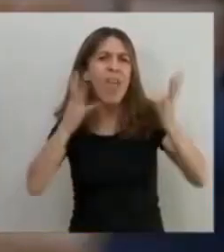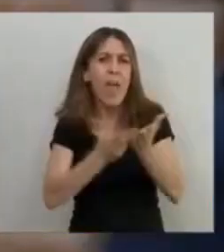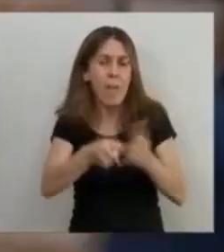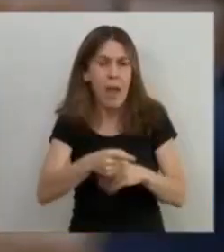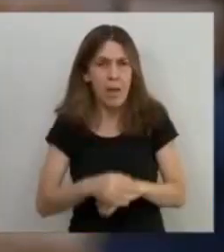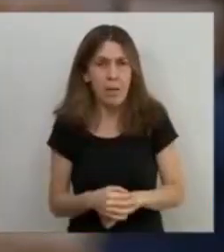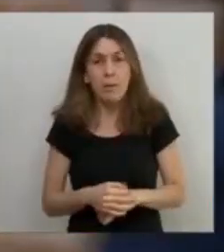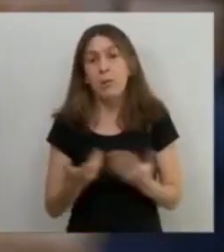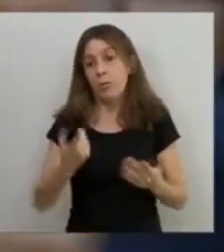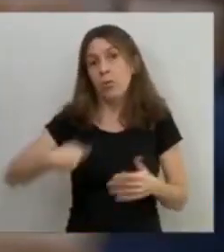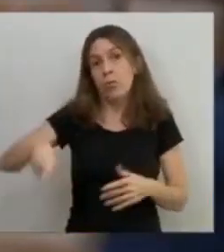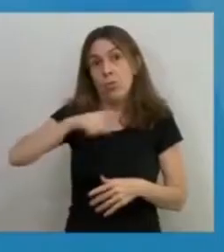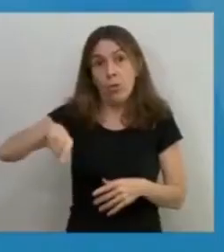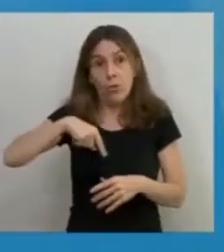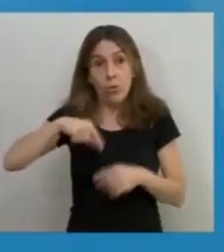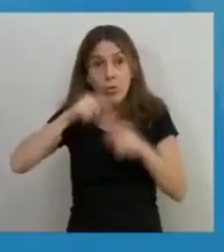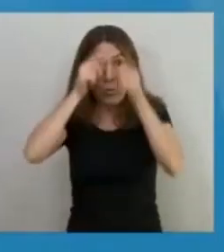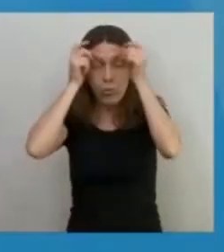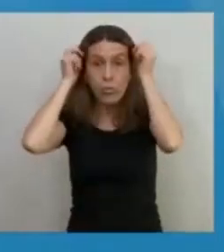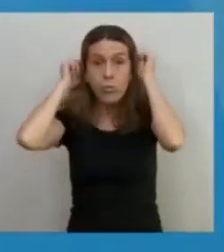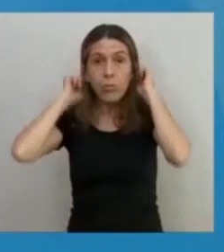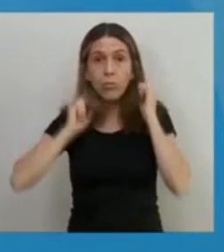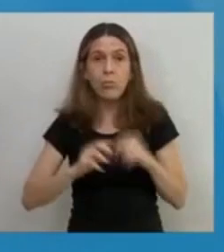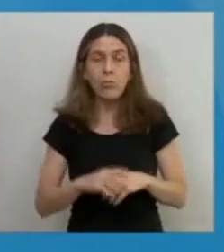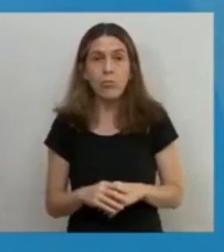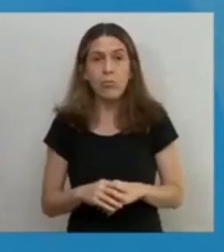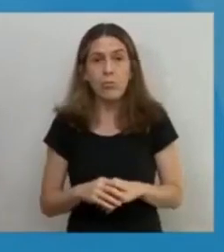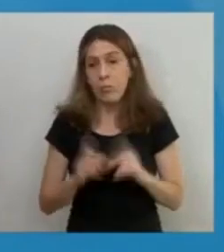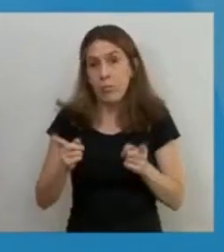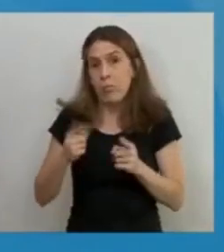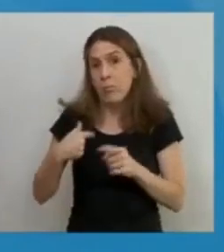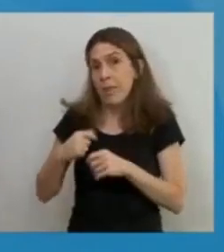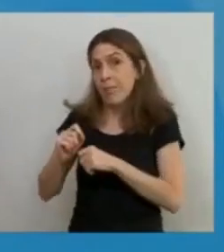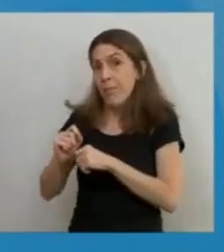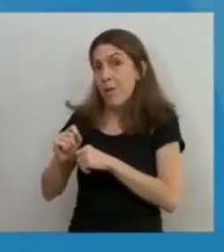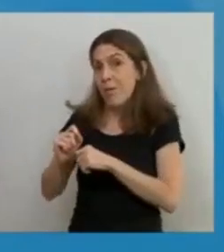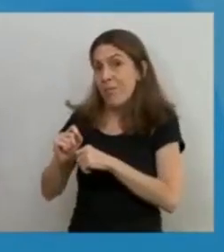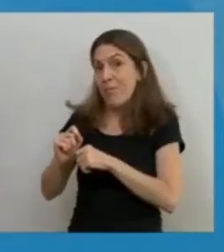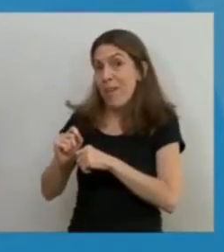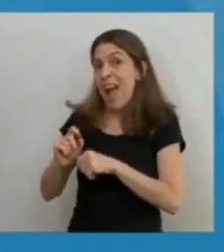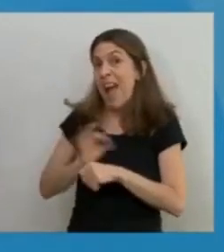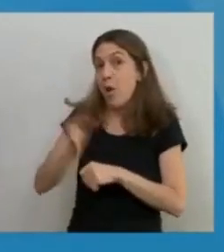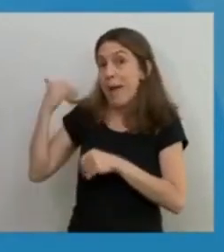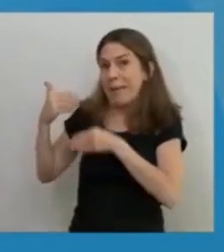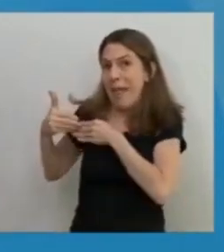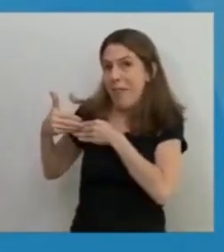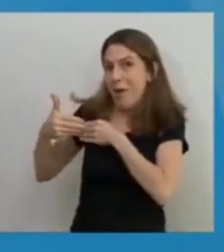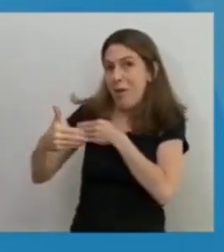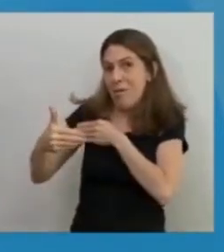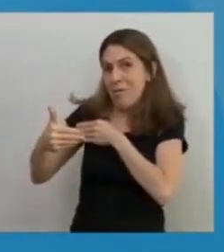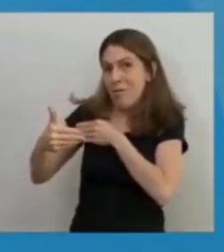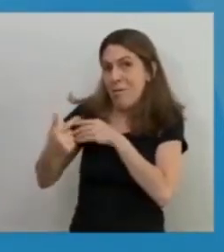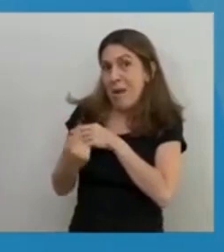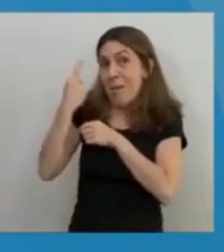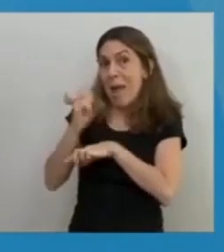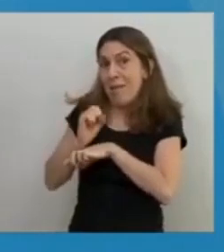Hemos sobrellevado ese primer tiempo, esa primera ola de la pandemia y hemos acumulado